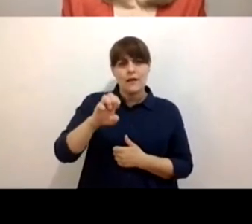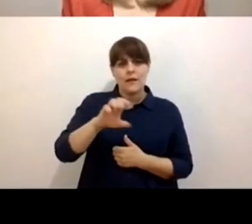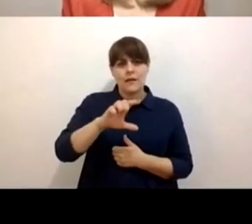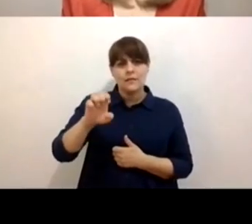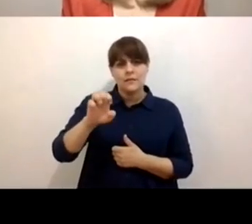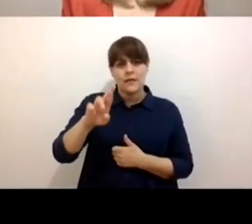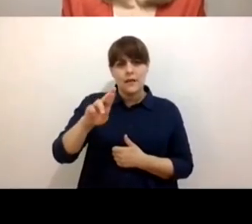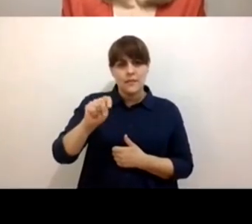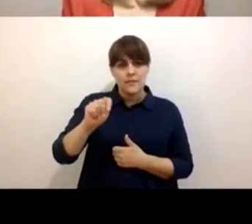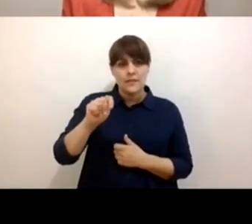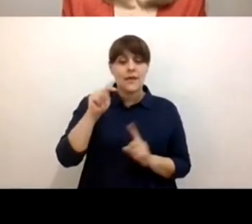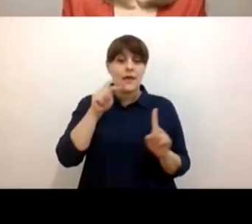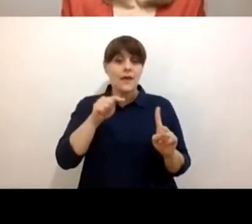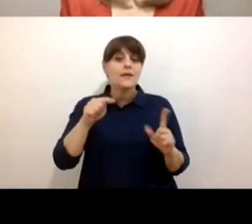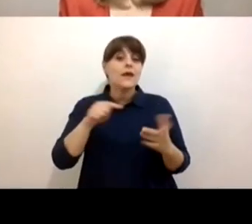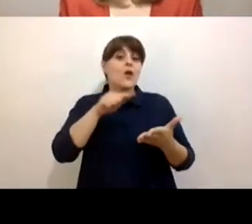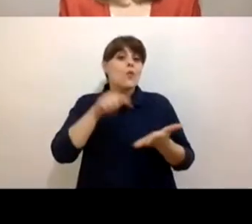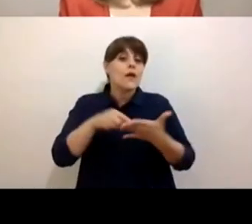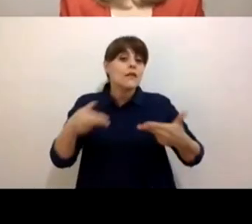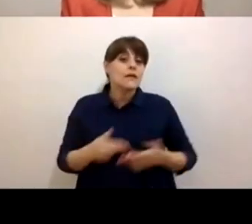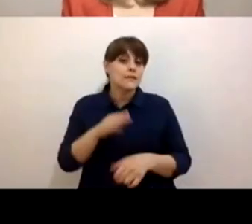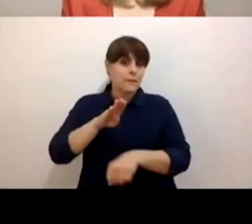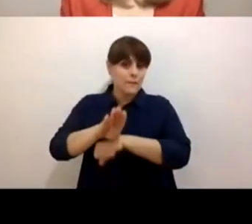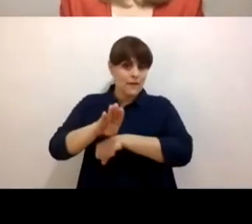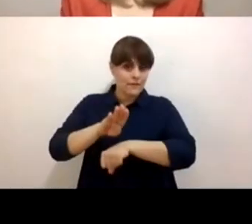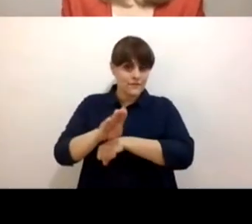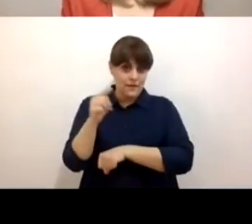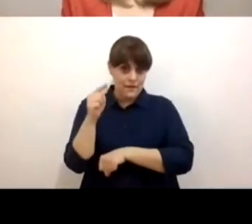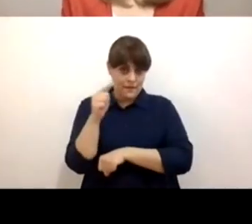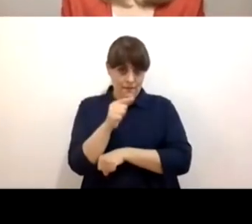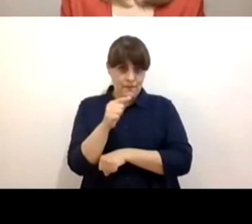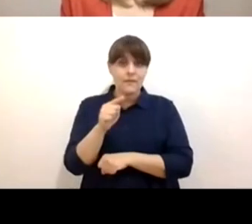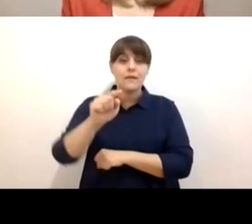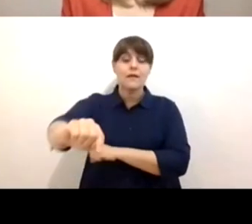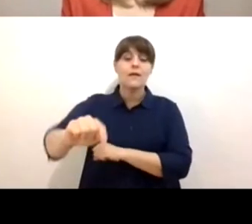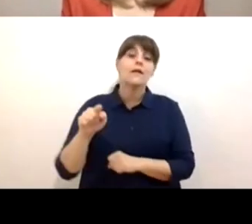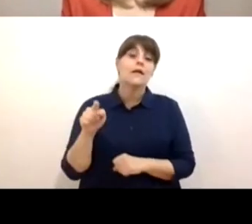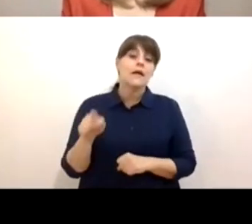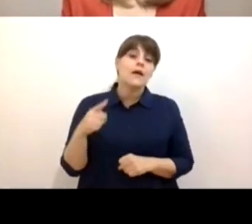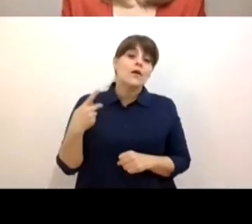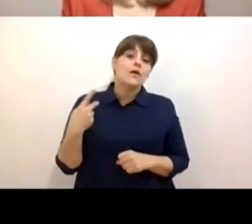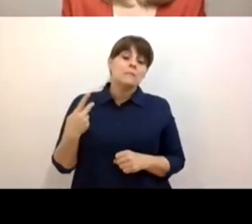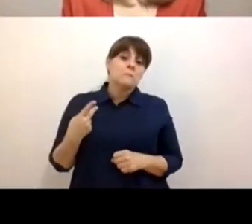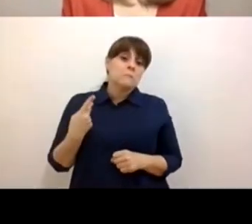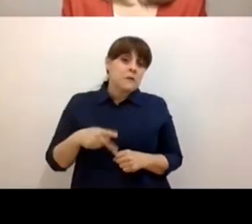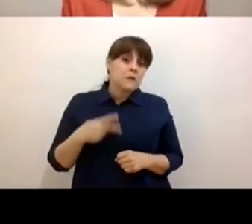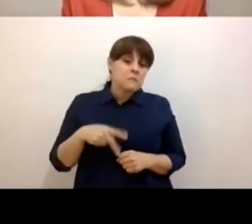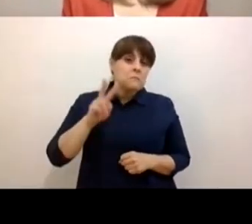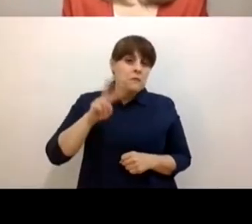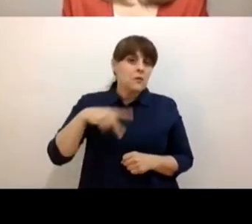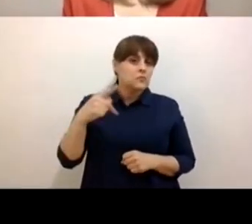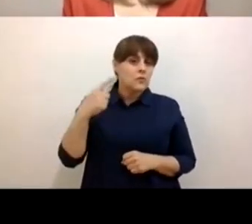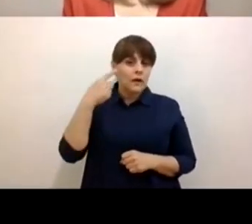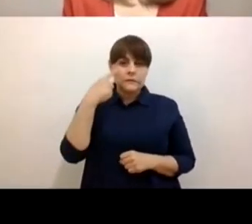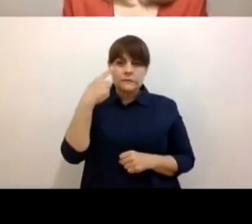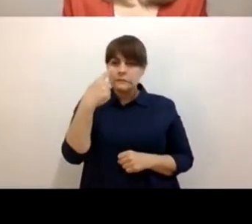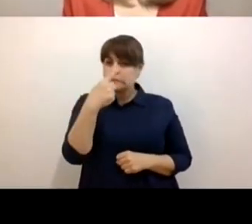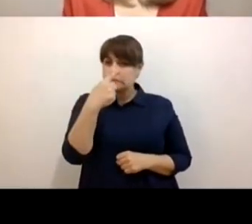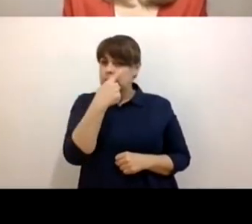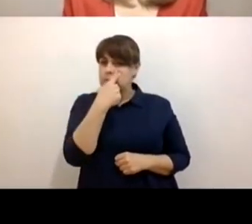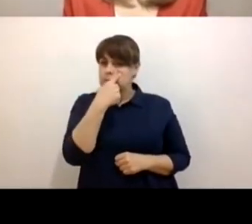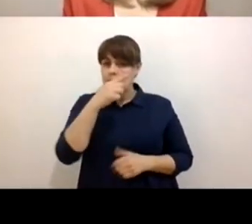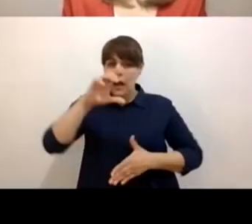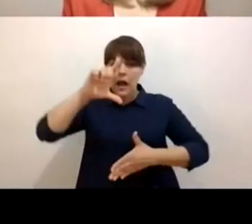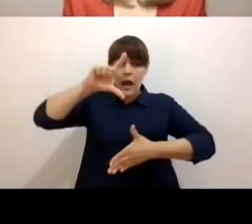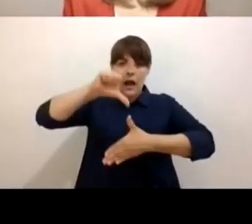brasileña y una persona con una gran visión del mundo latinoamericano,